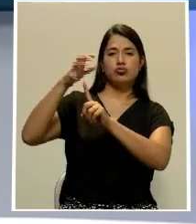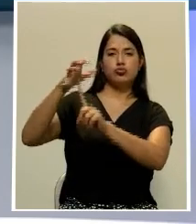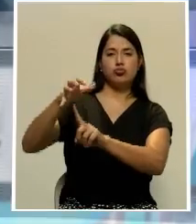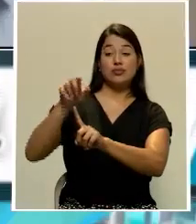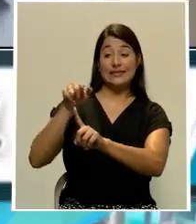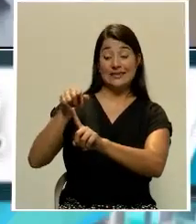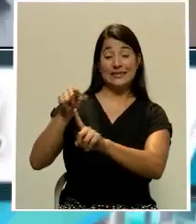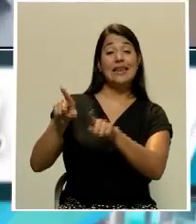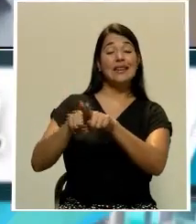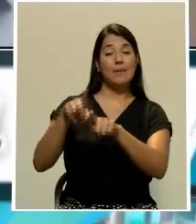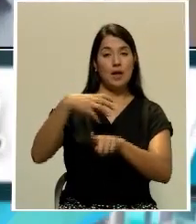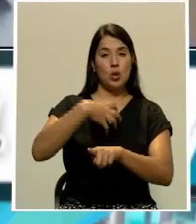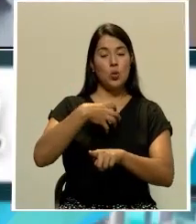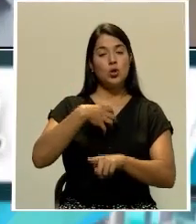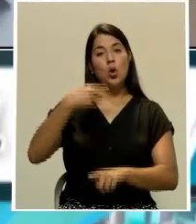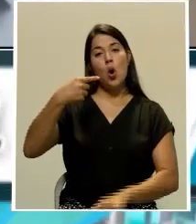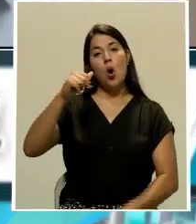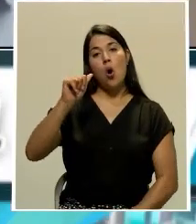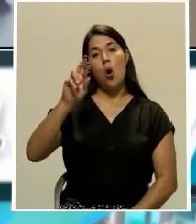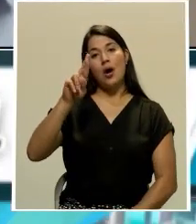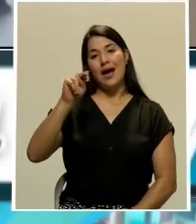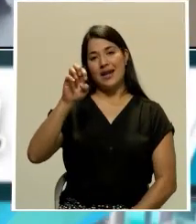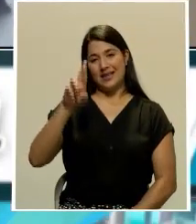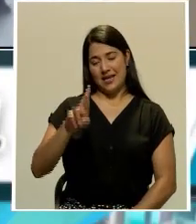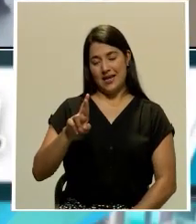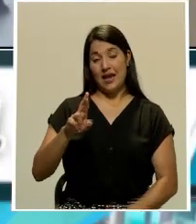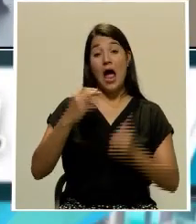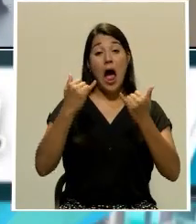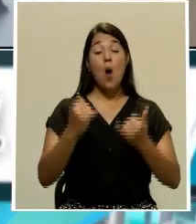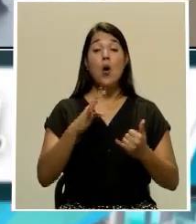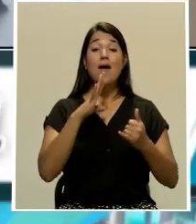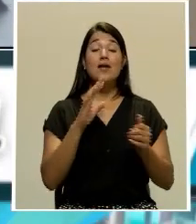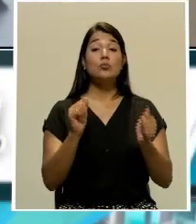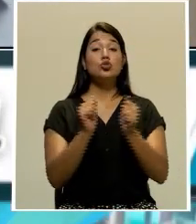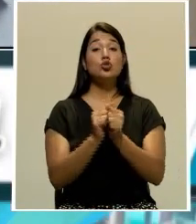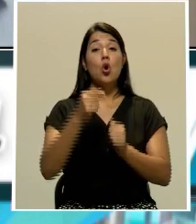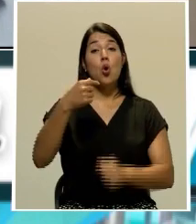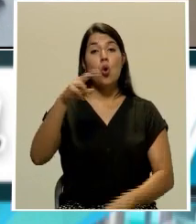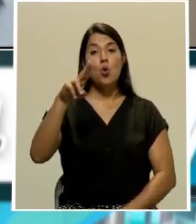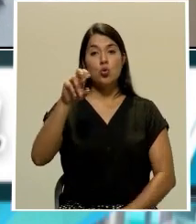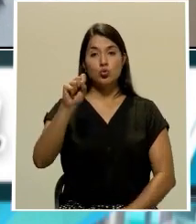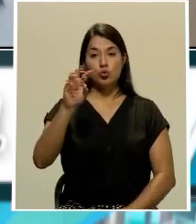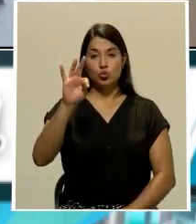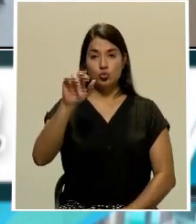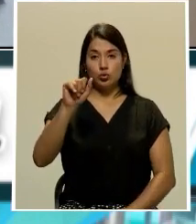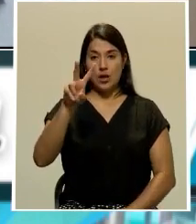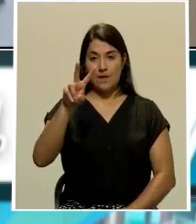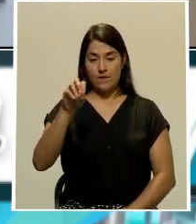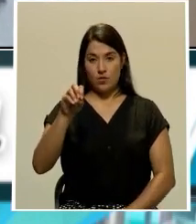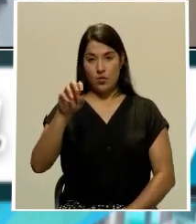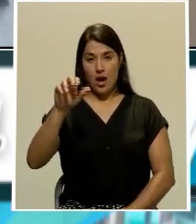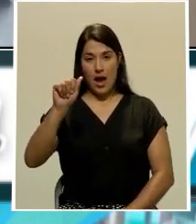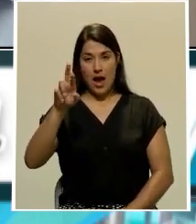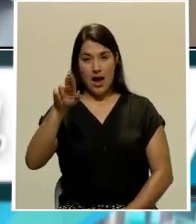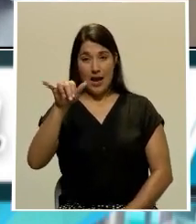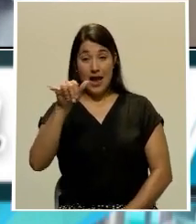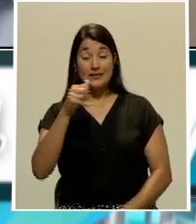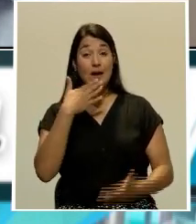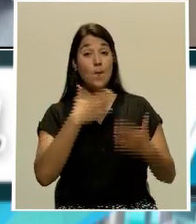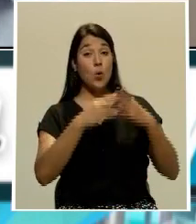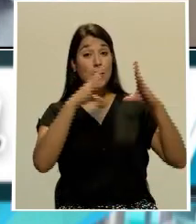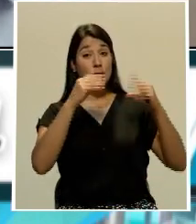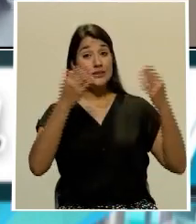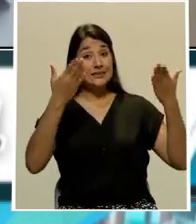analista y especialista en comunicación política, Gustavo Araya. Buenas noches, Gustavo. Bienvenido al set de Costa Rica